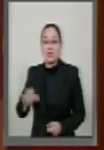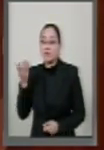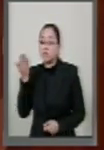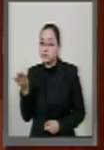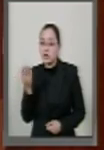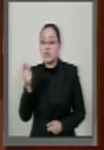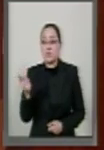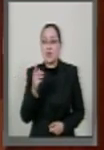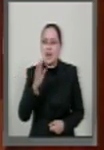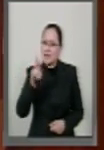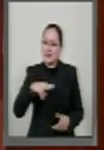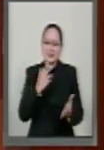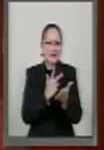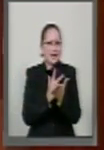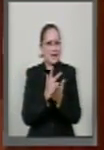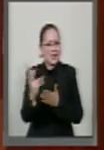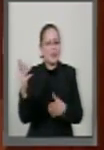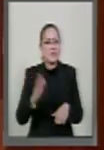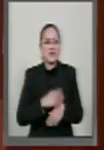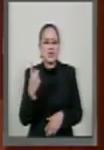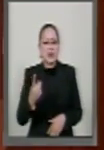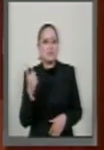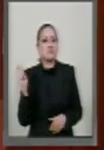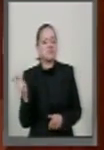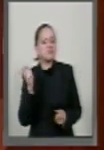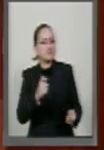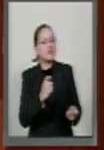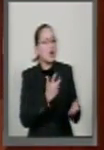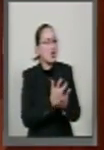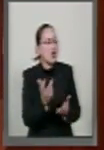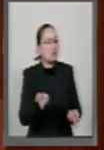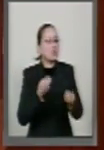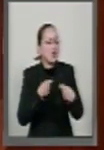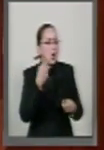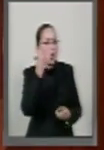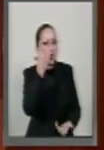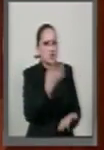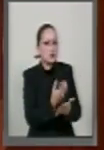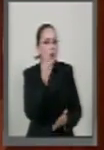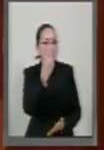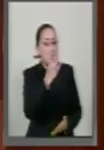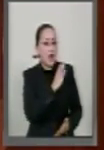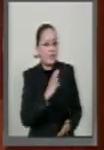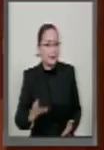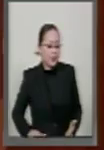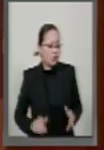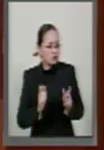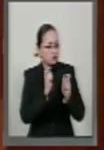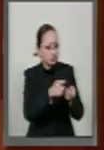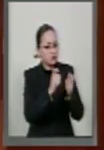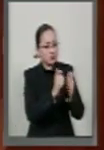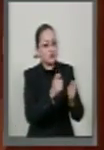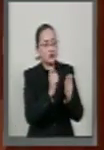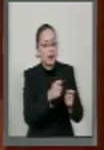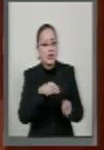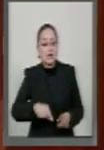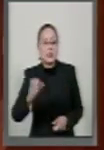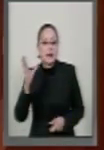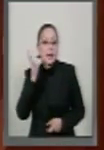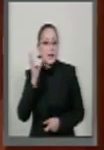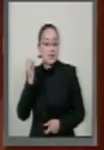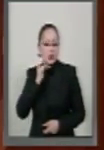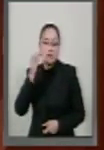a ser excesivo, pues adquirió la facultad de proponer a un solo candidato y solamente el Senado lo